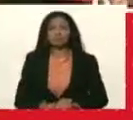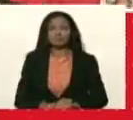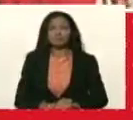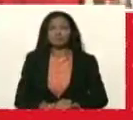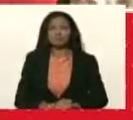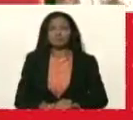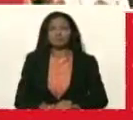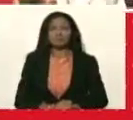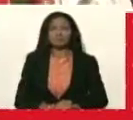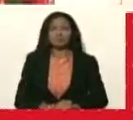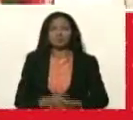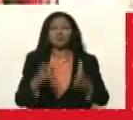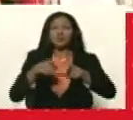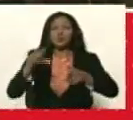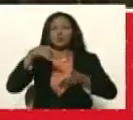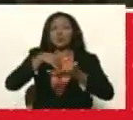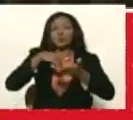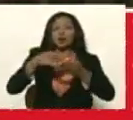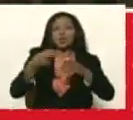cabalandia pues